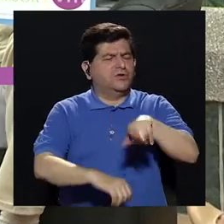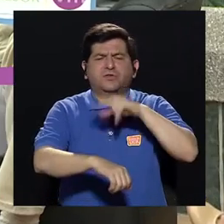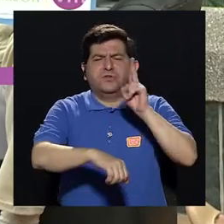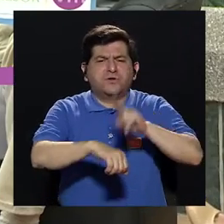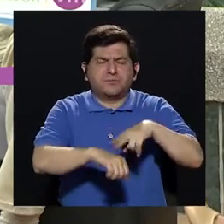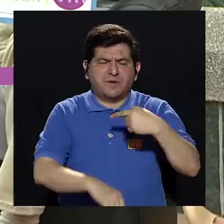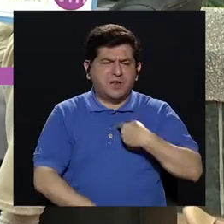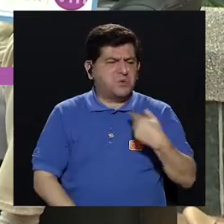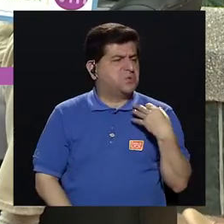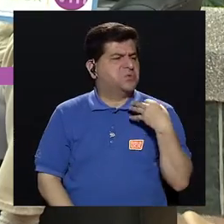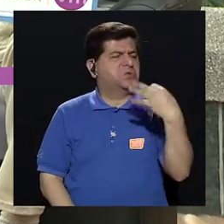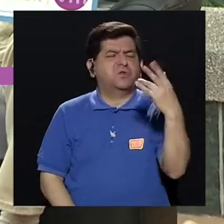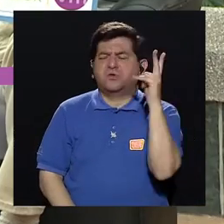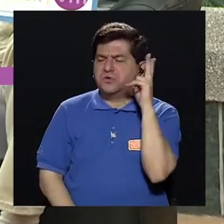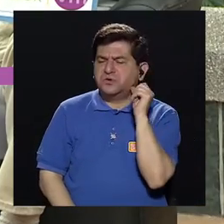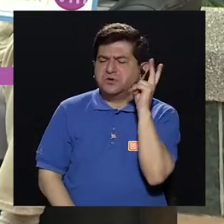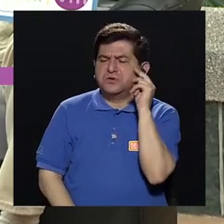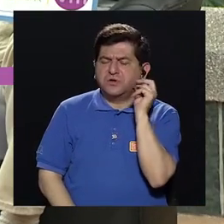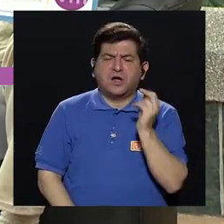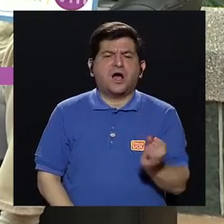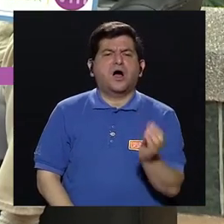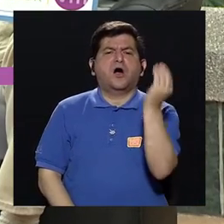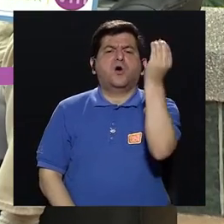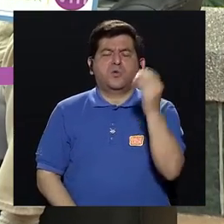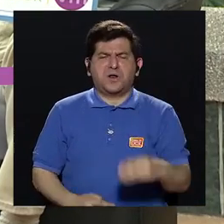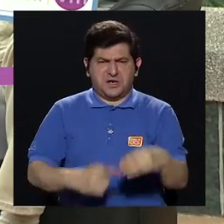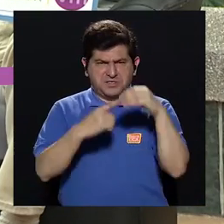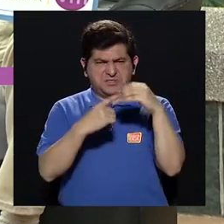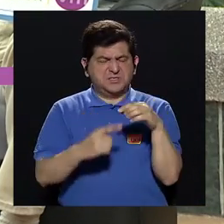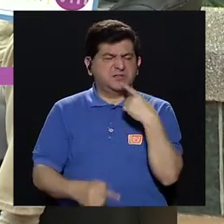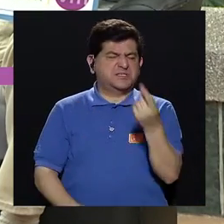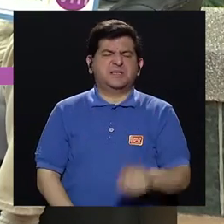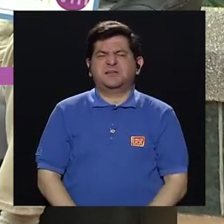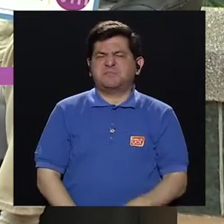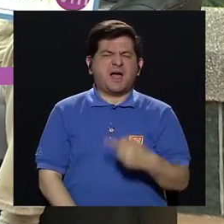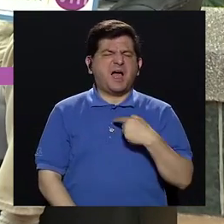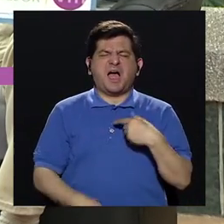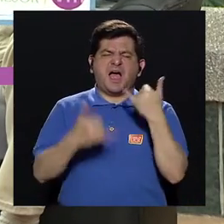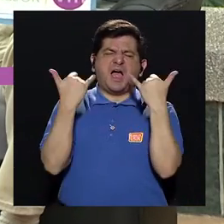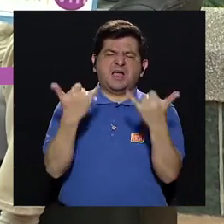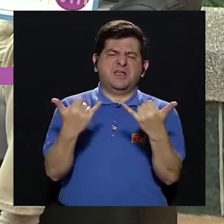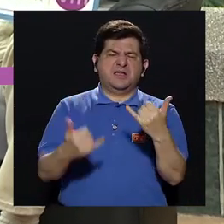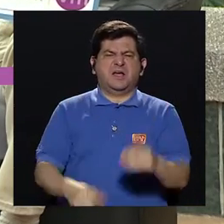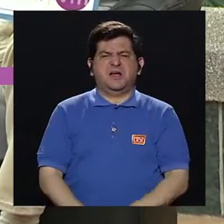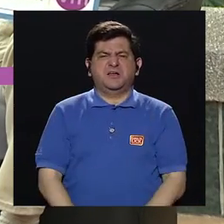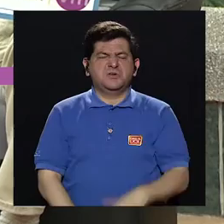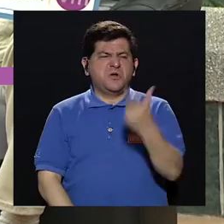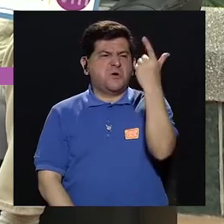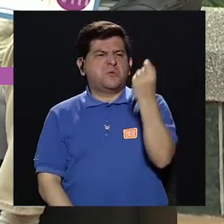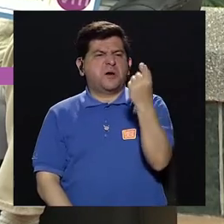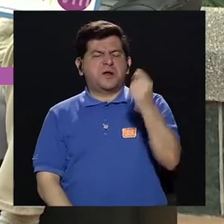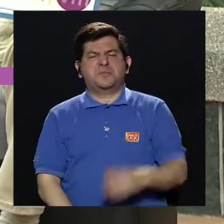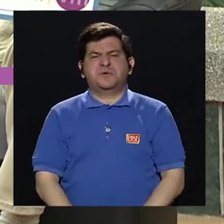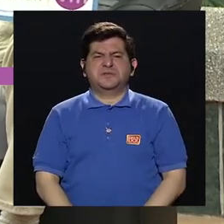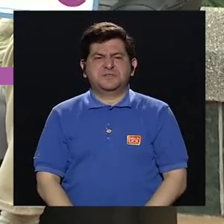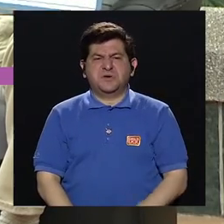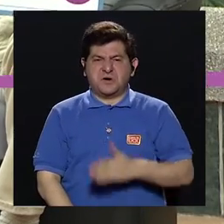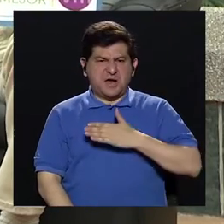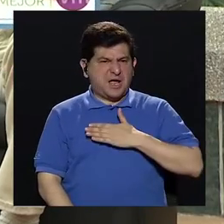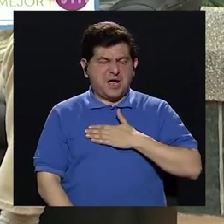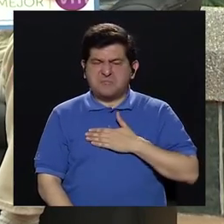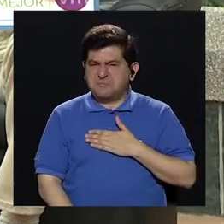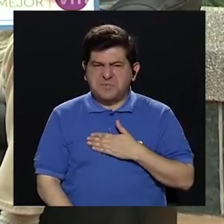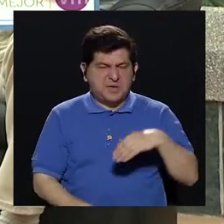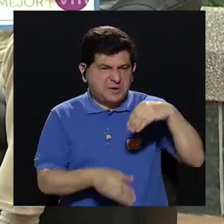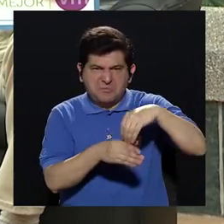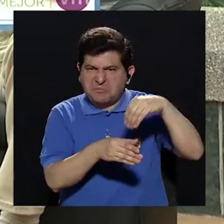normalmente uno en la cotidianeidad escucha a muchos jóvenes principalmente decir ah, por si cuando yo llegue a pensionarme ya no me va